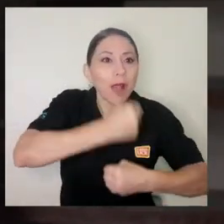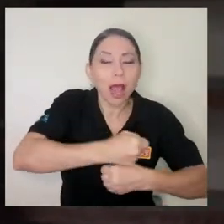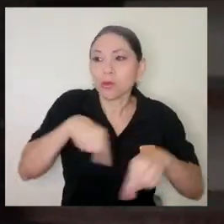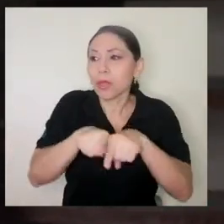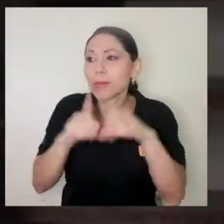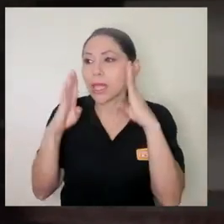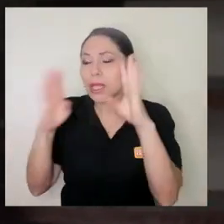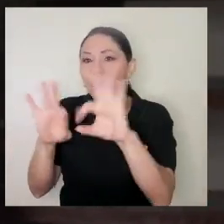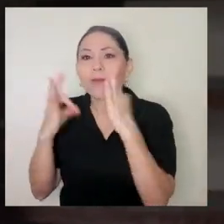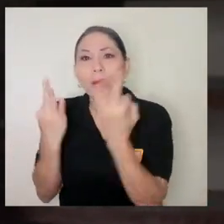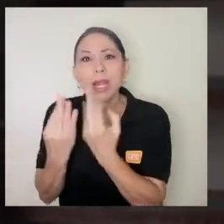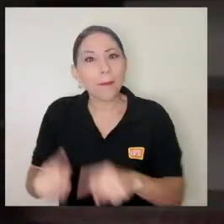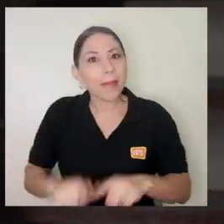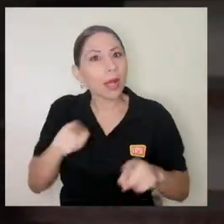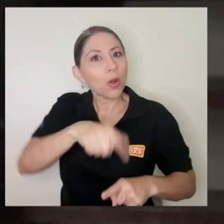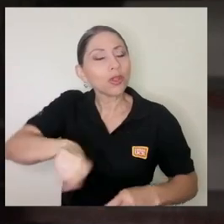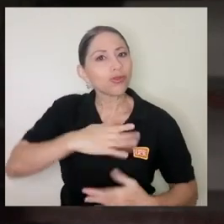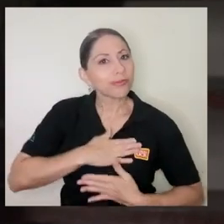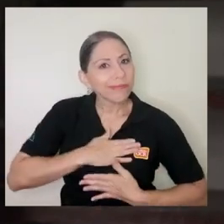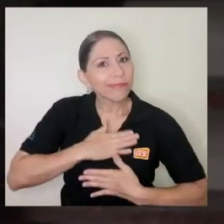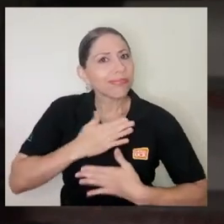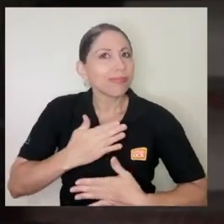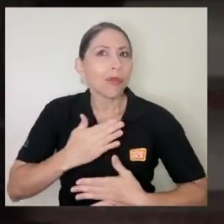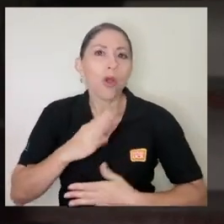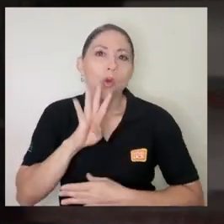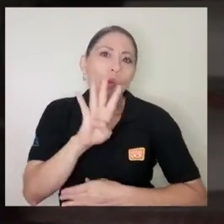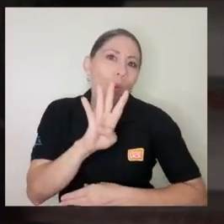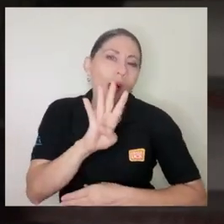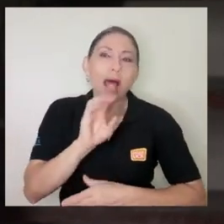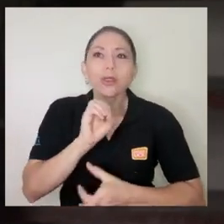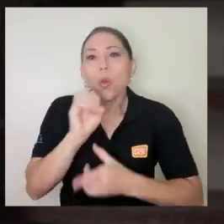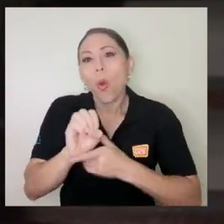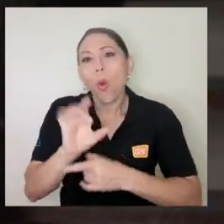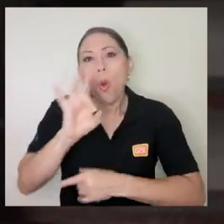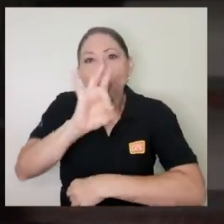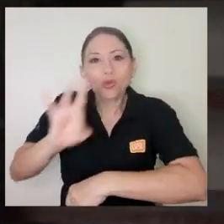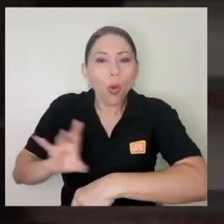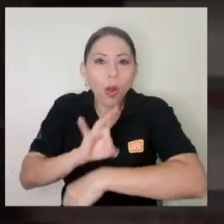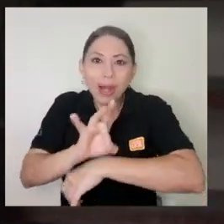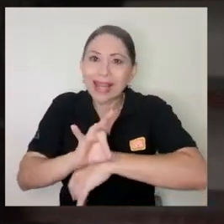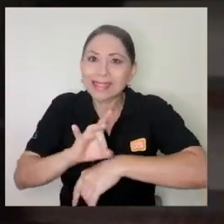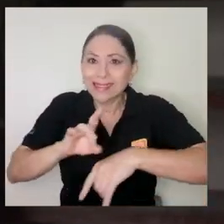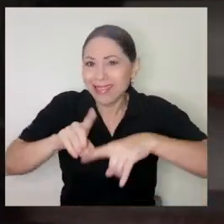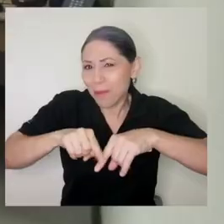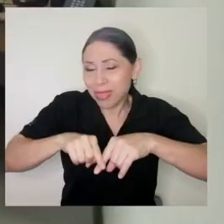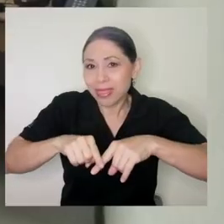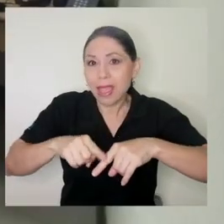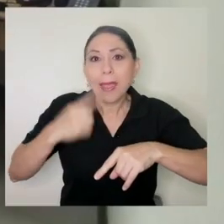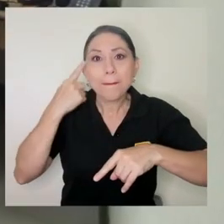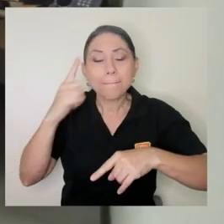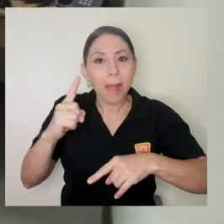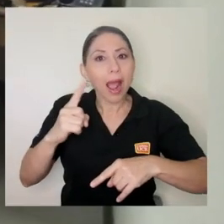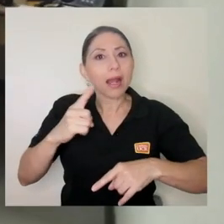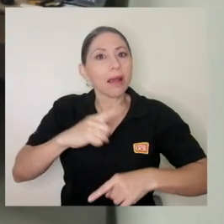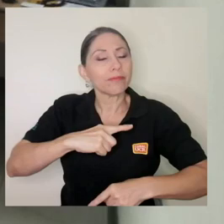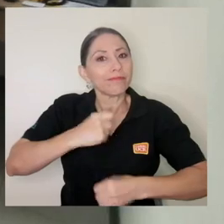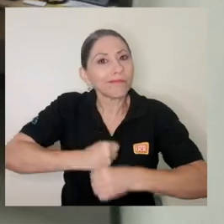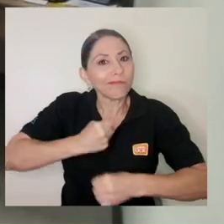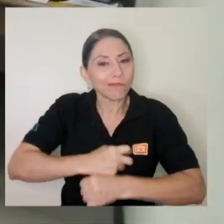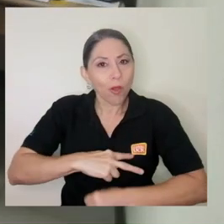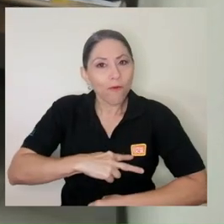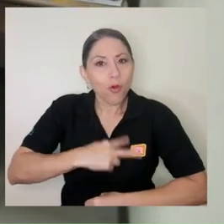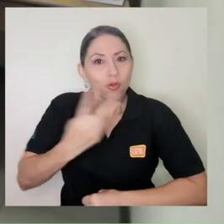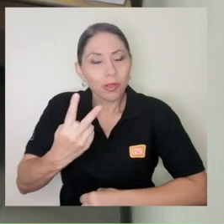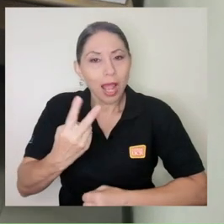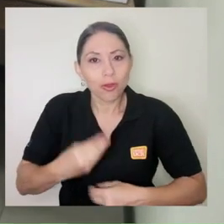tienen que atender su familia, etcétera, y sin embargo están disponiendo de cuatro o de ocho horas dependiendo de los turnos para ir a brindar un